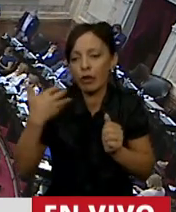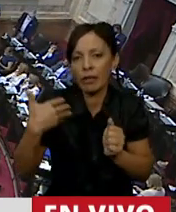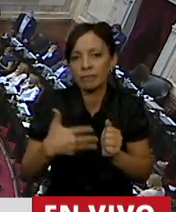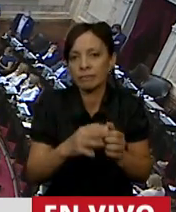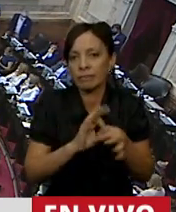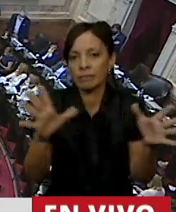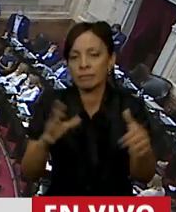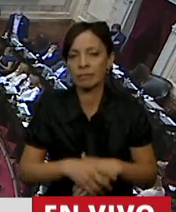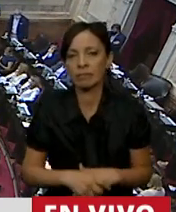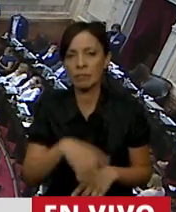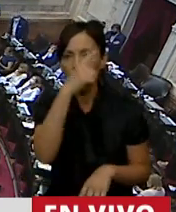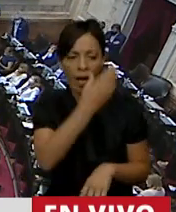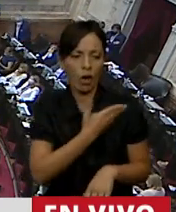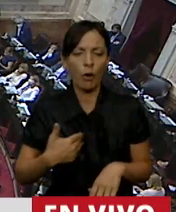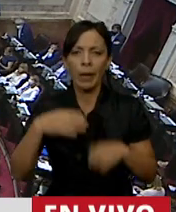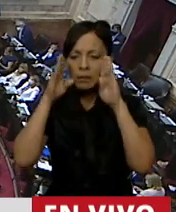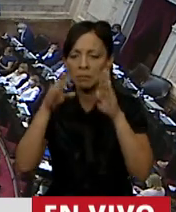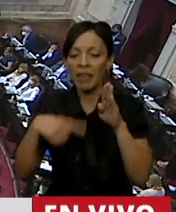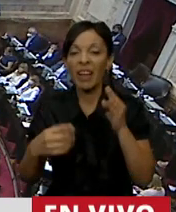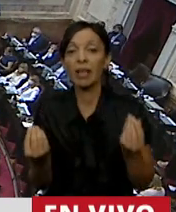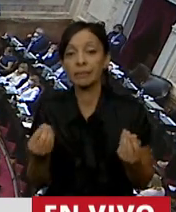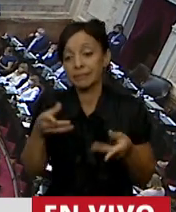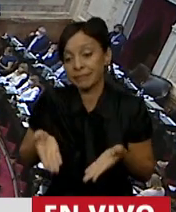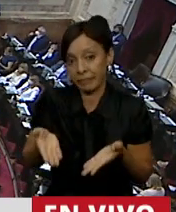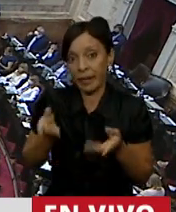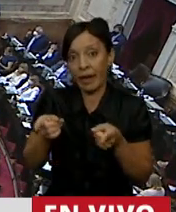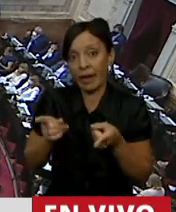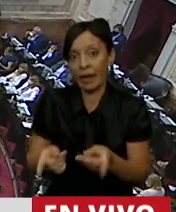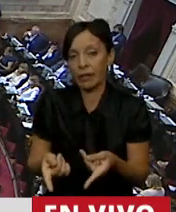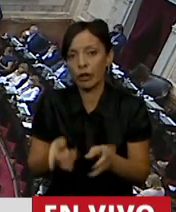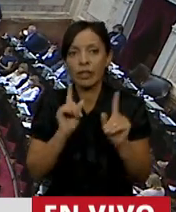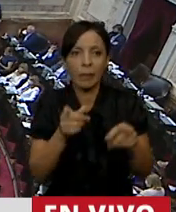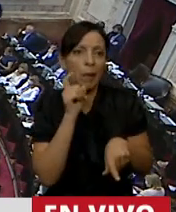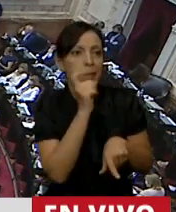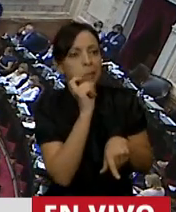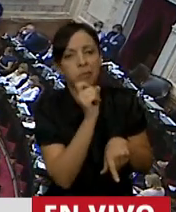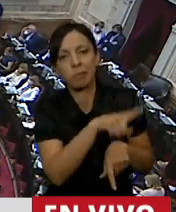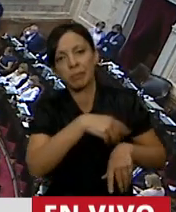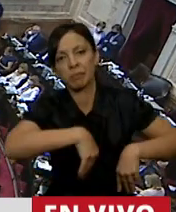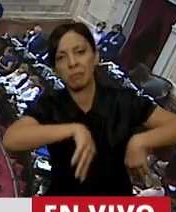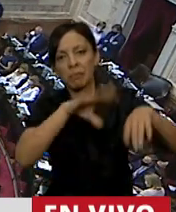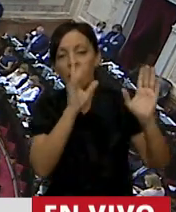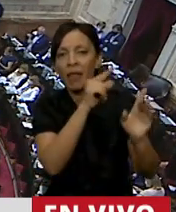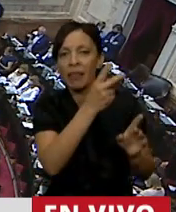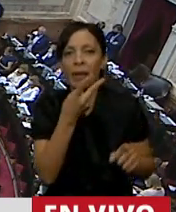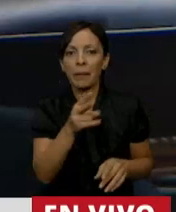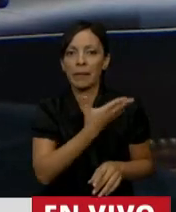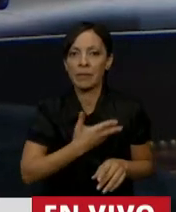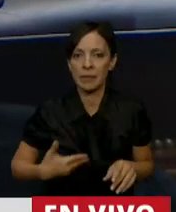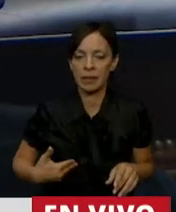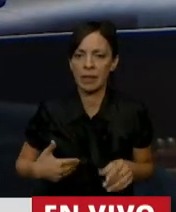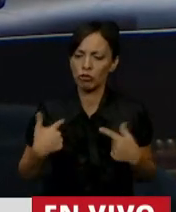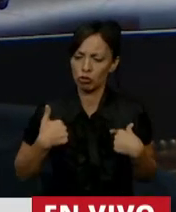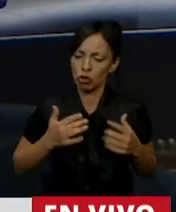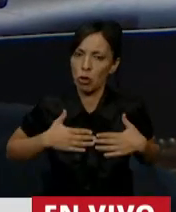¿De qué se ocupa el gobierno? Se ocupa de esto y de la impunidad de la vicepresidenta. Por lo tanto, hago mías todas las